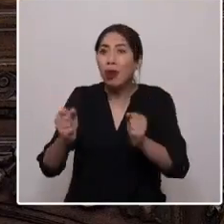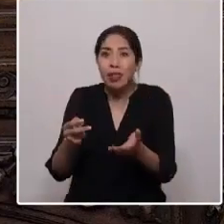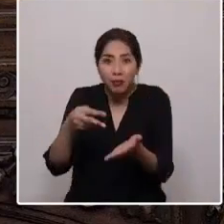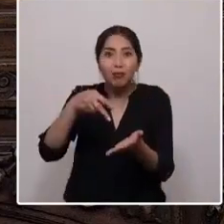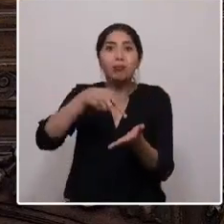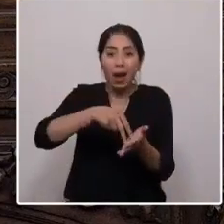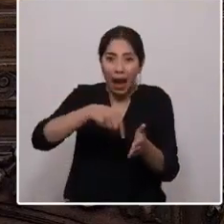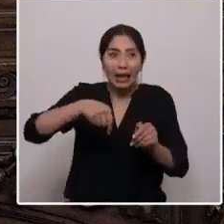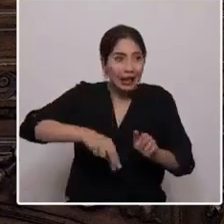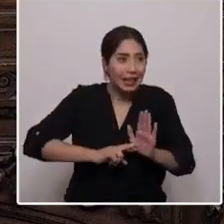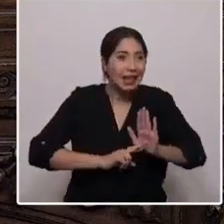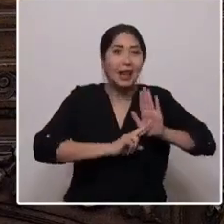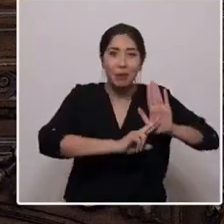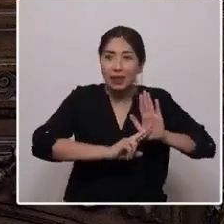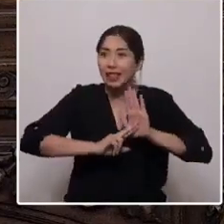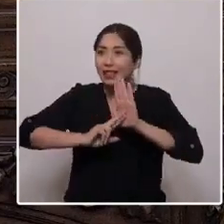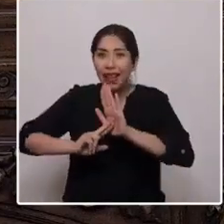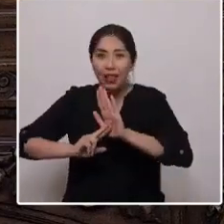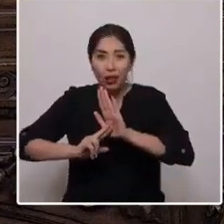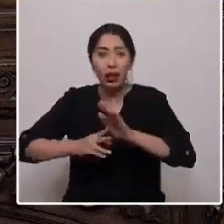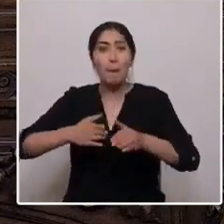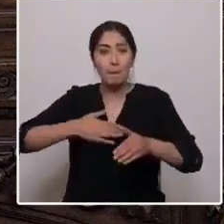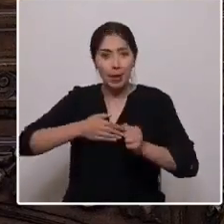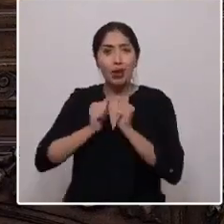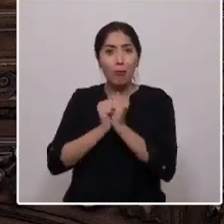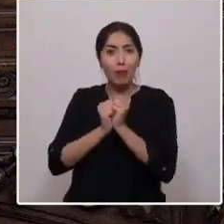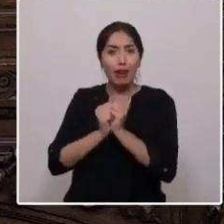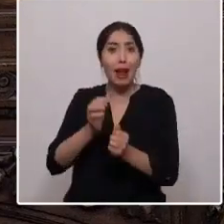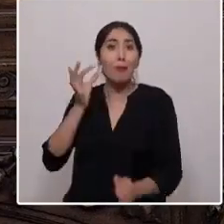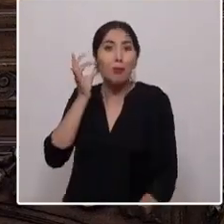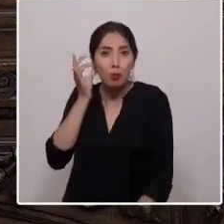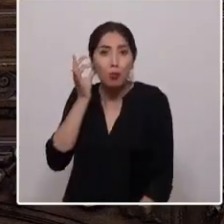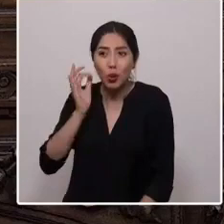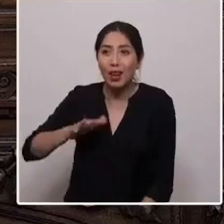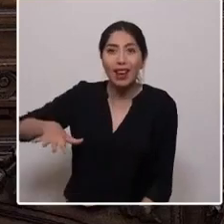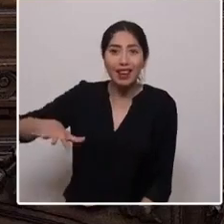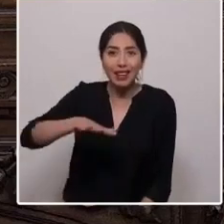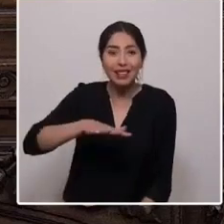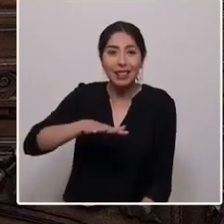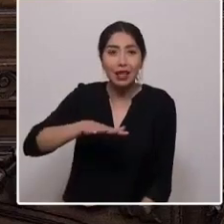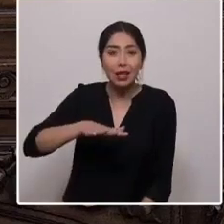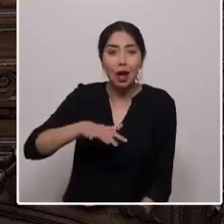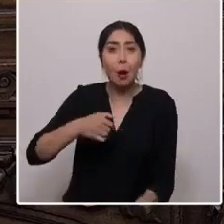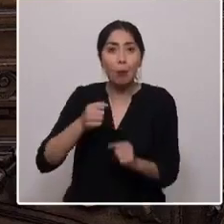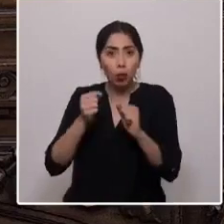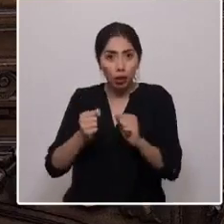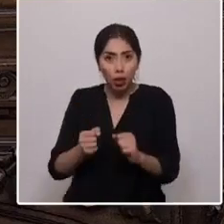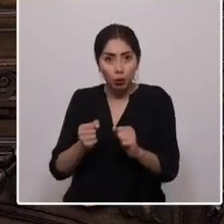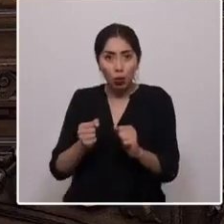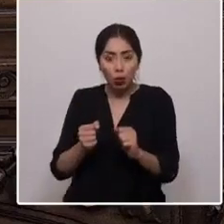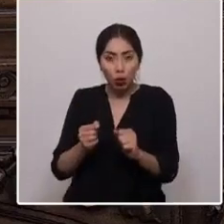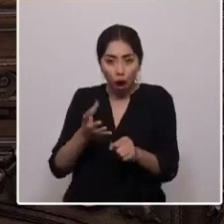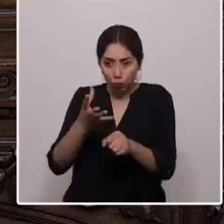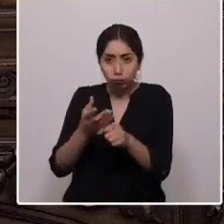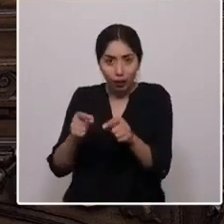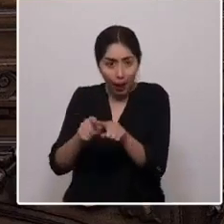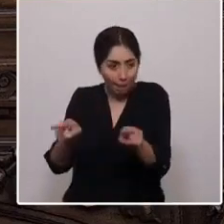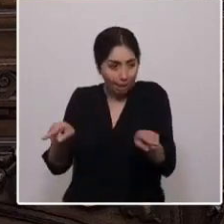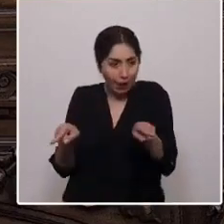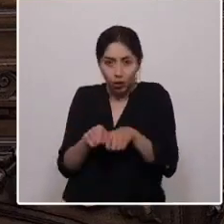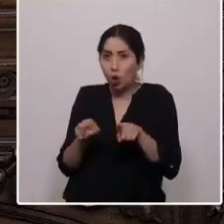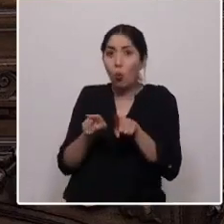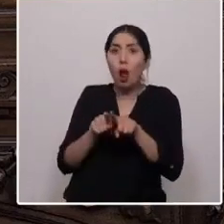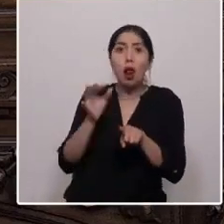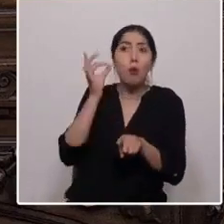representados, con mis compañeras mujeres, con quienes hemos podido formar un espacio de iguales y hemos